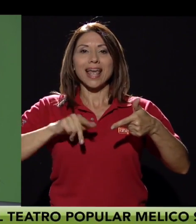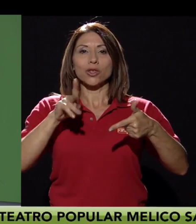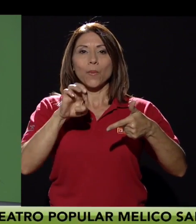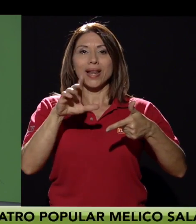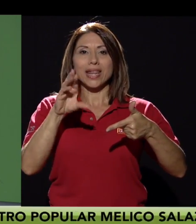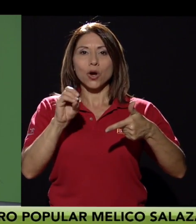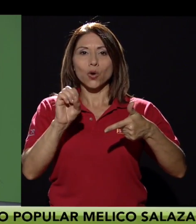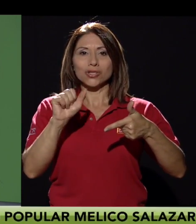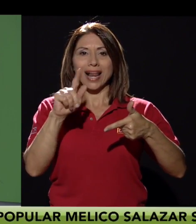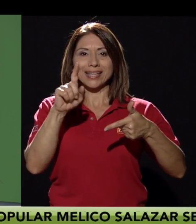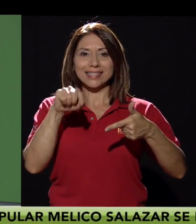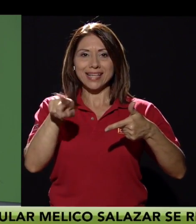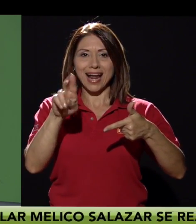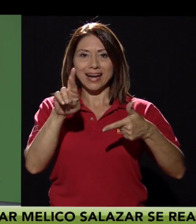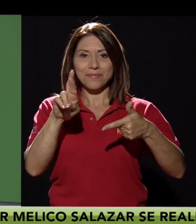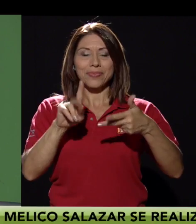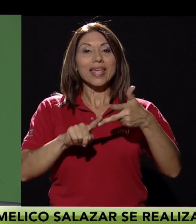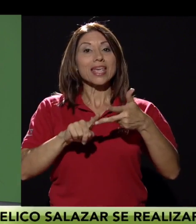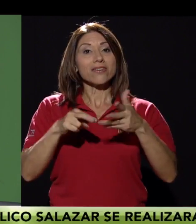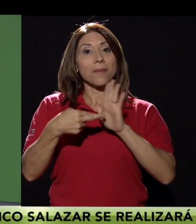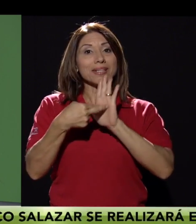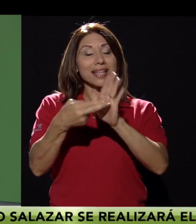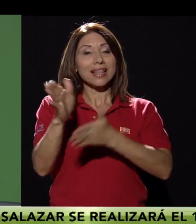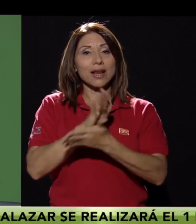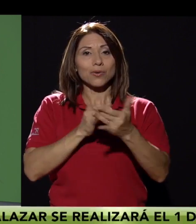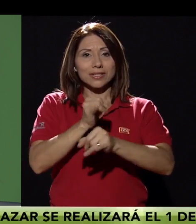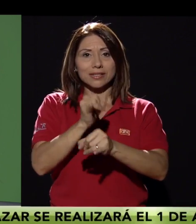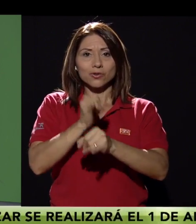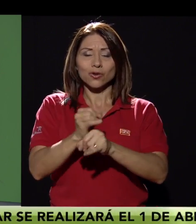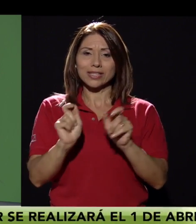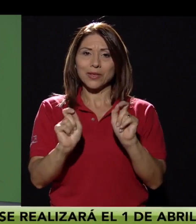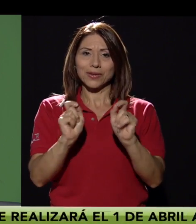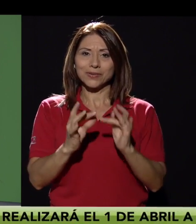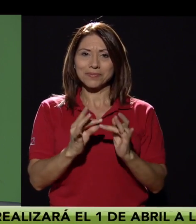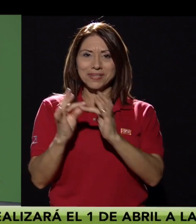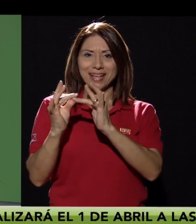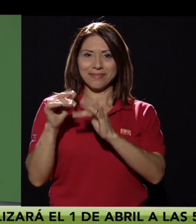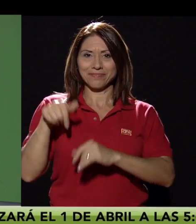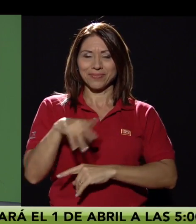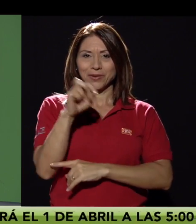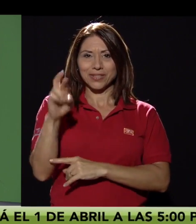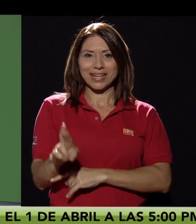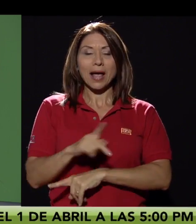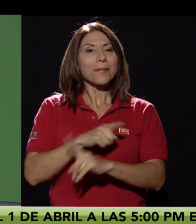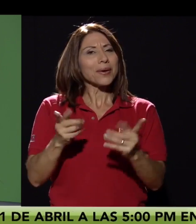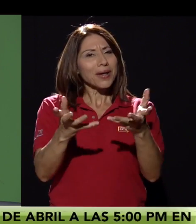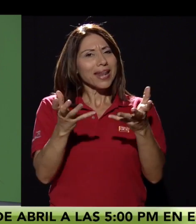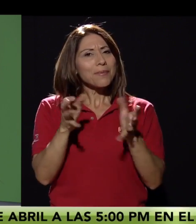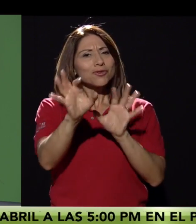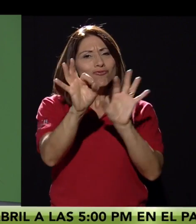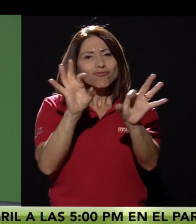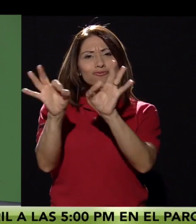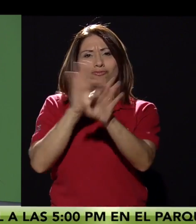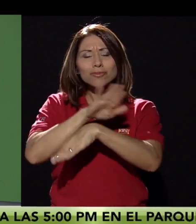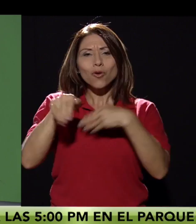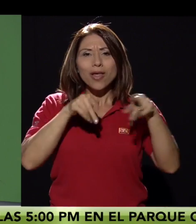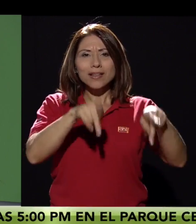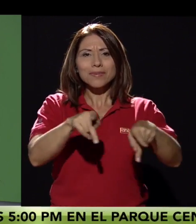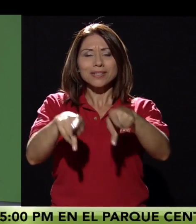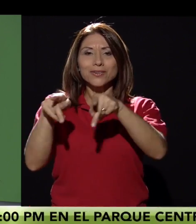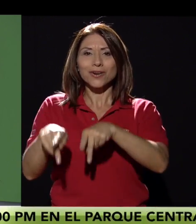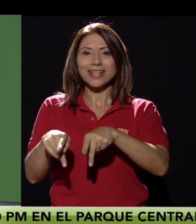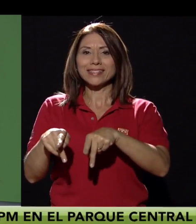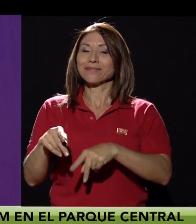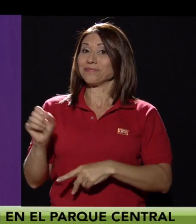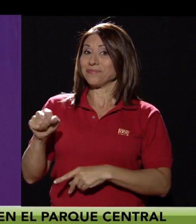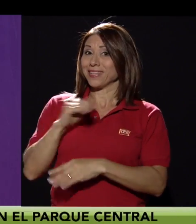Salazar y representantes de algunas instituciones de educación especial de este país, pero queremos hacer esa invitación extensiva a todas las